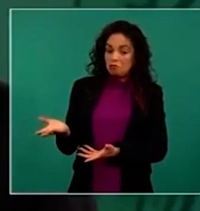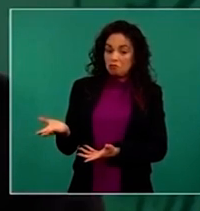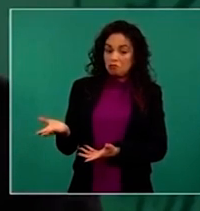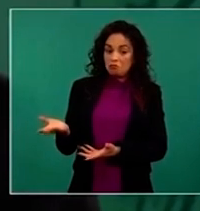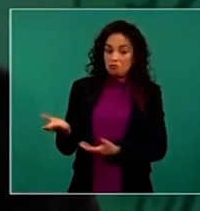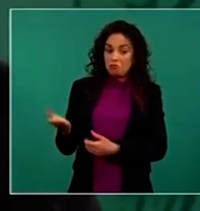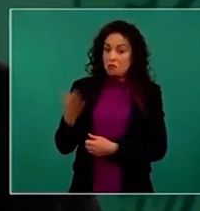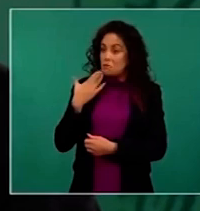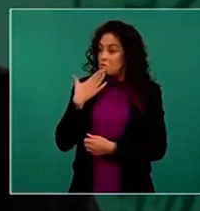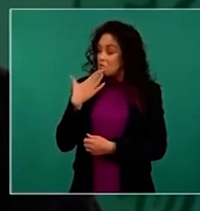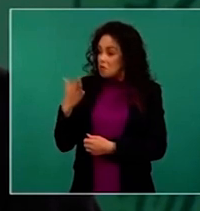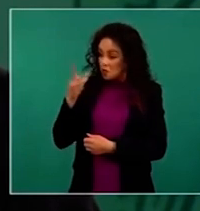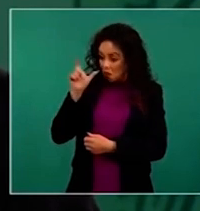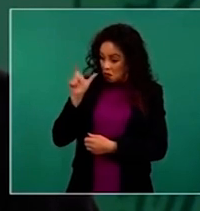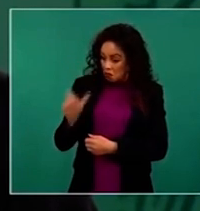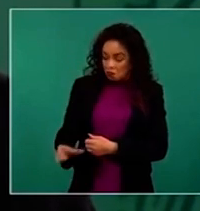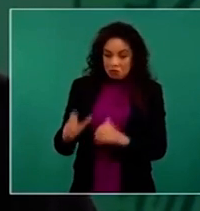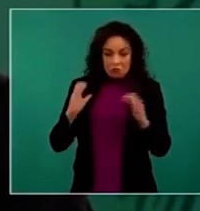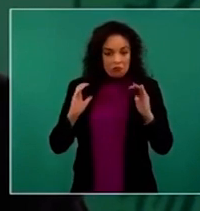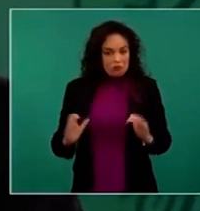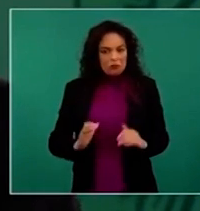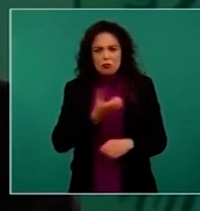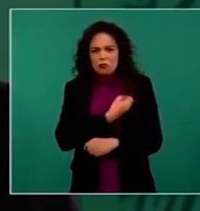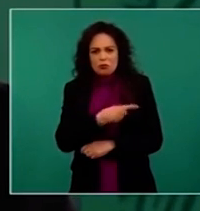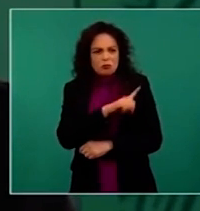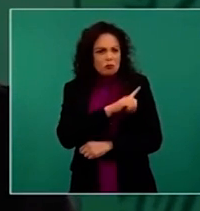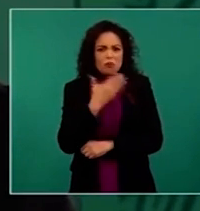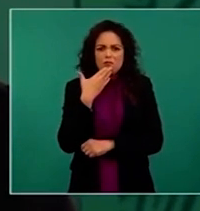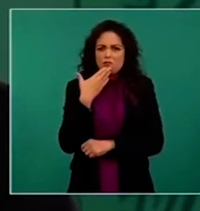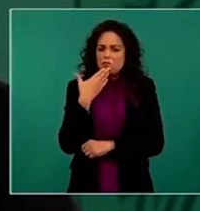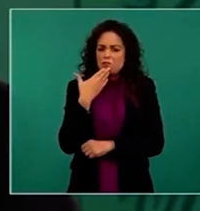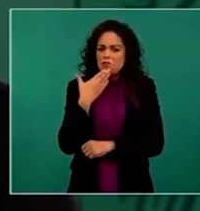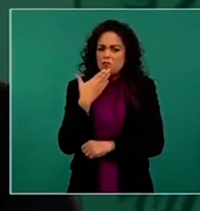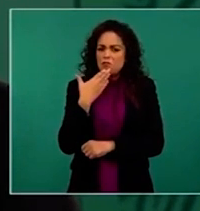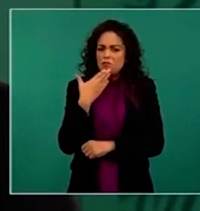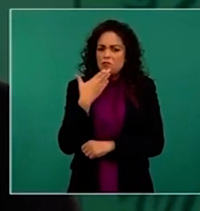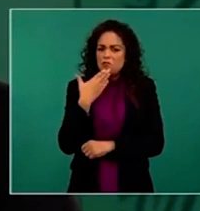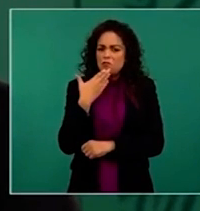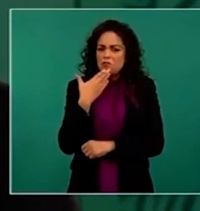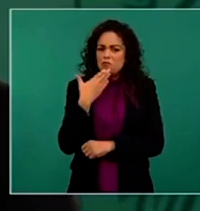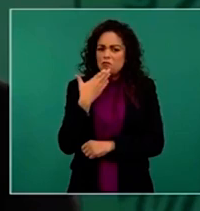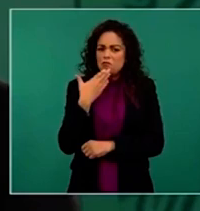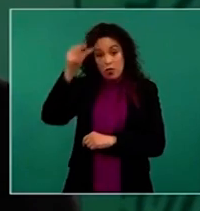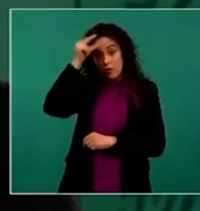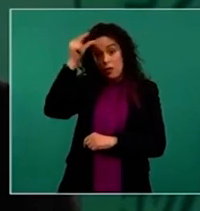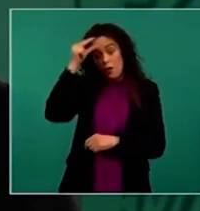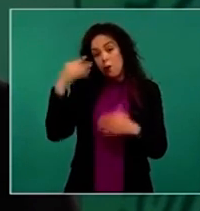muy bien de salud, muy bien físicamente y también lúcido. Es un hombre inteligente.